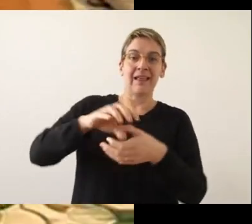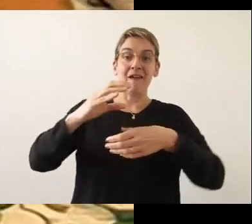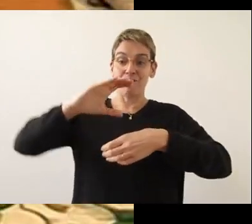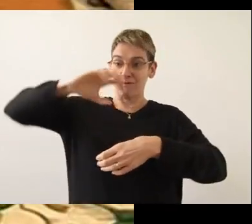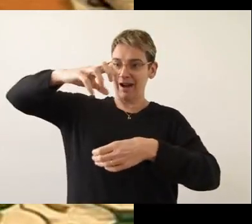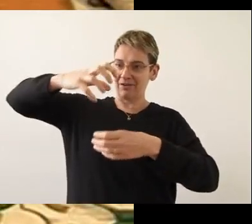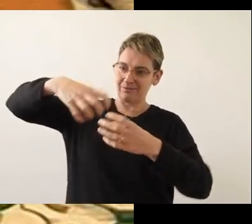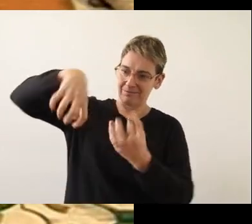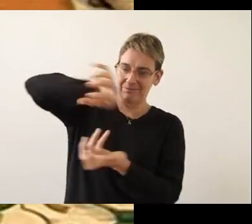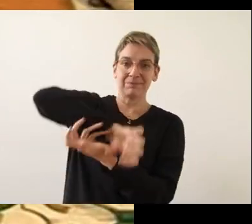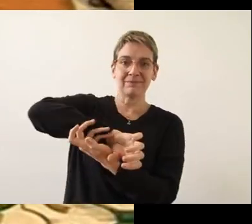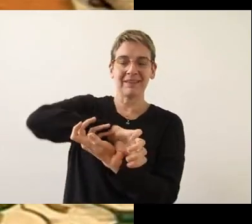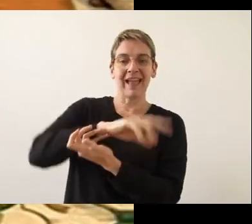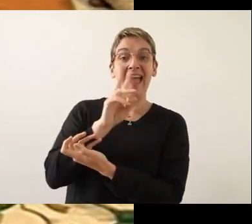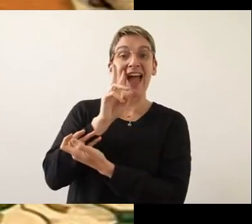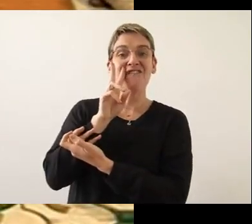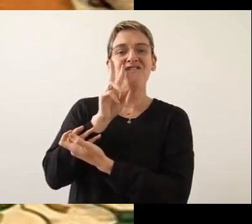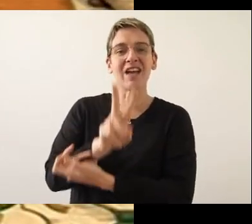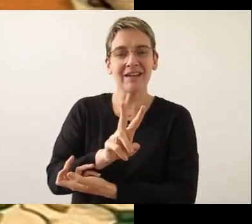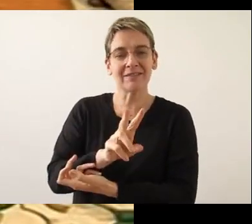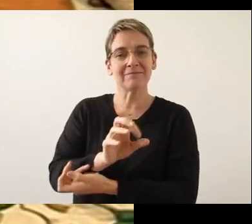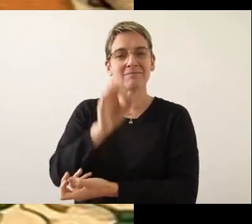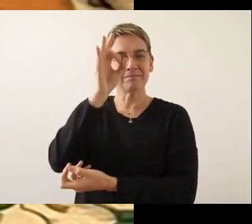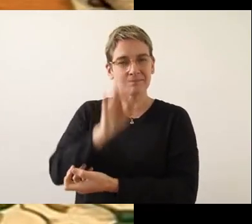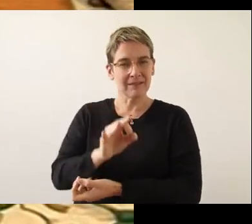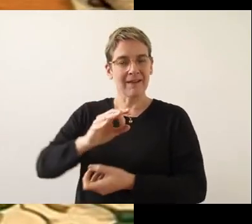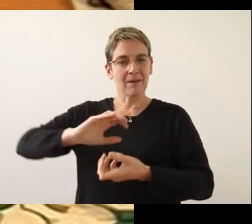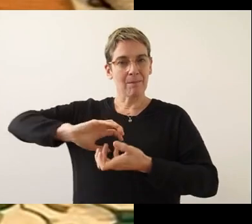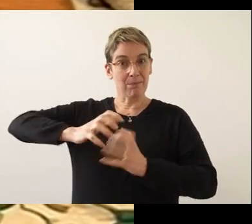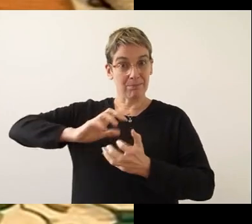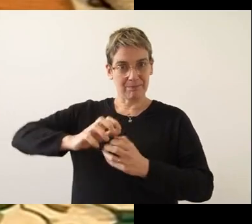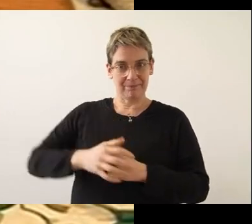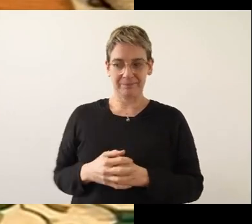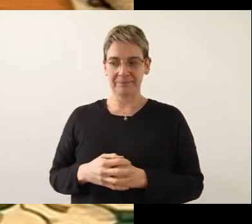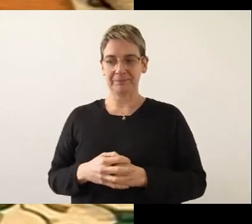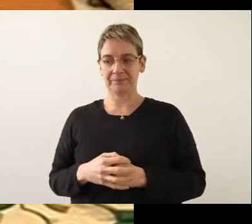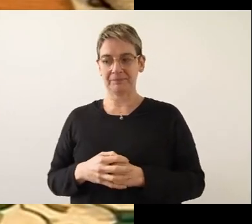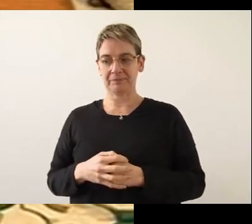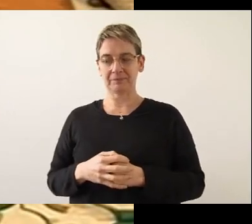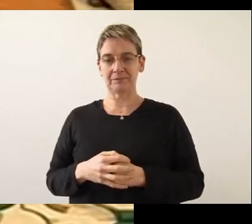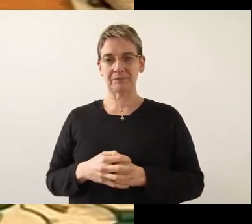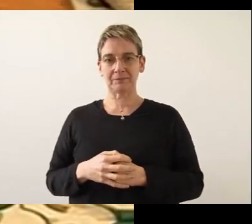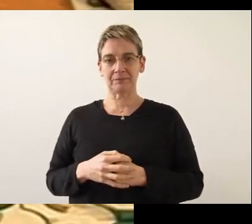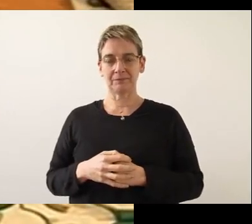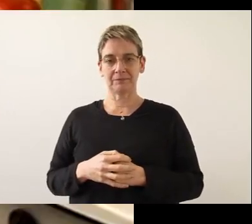boca abajo para verificar que esté bien cerrado.